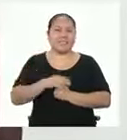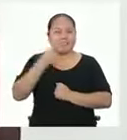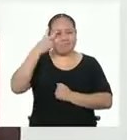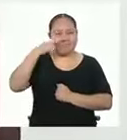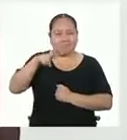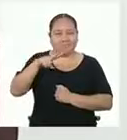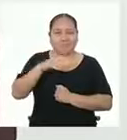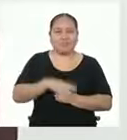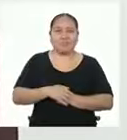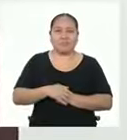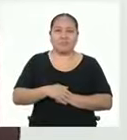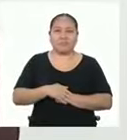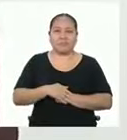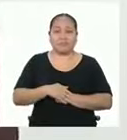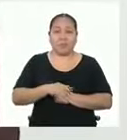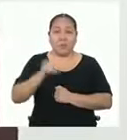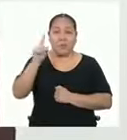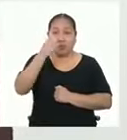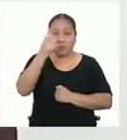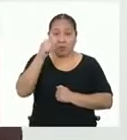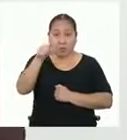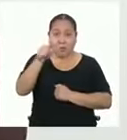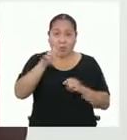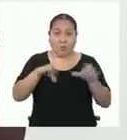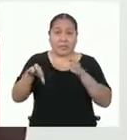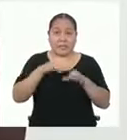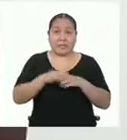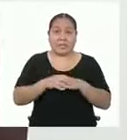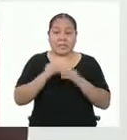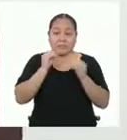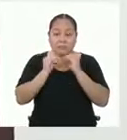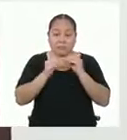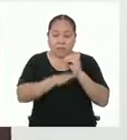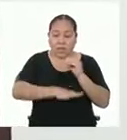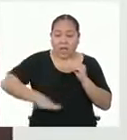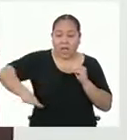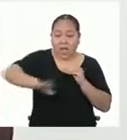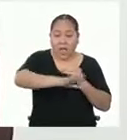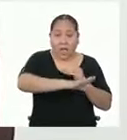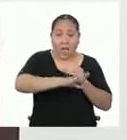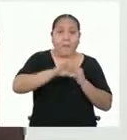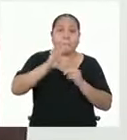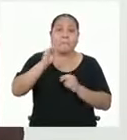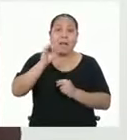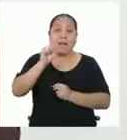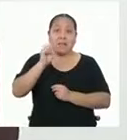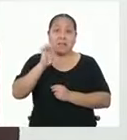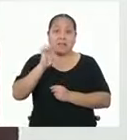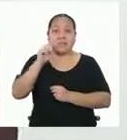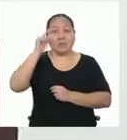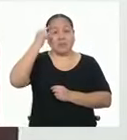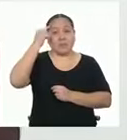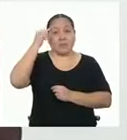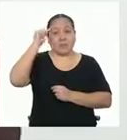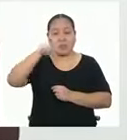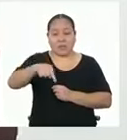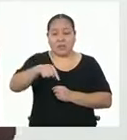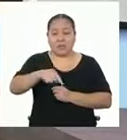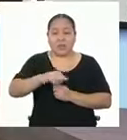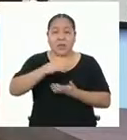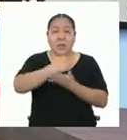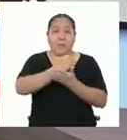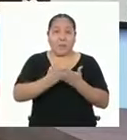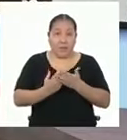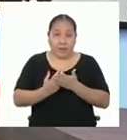en mente. Ahora, lo primero que deberíamos hacer es diseñar la base, puesto que considero que es el elemento que define